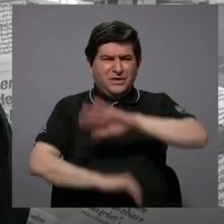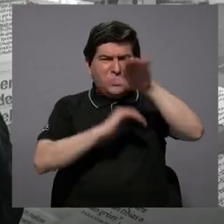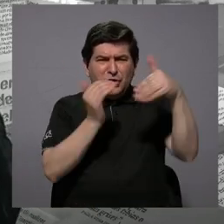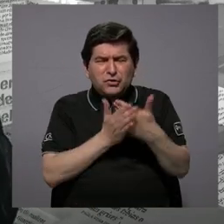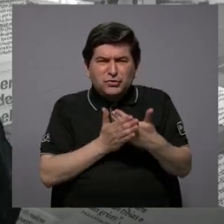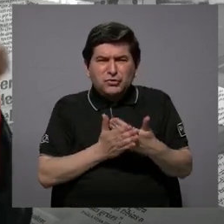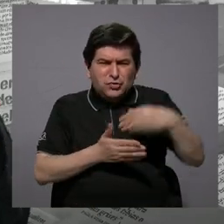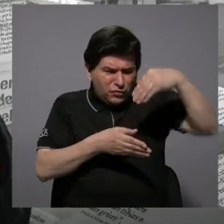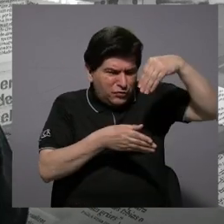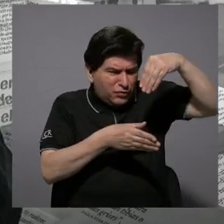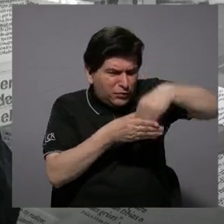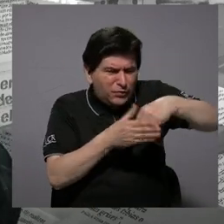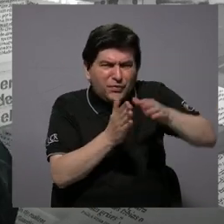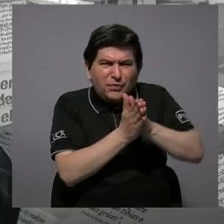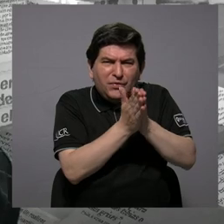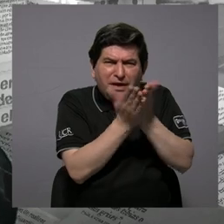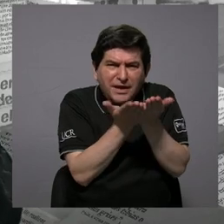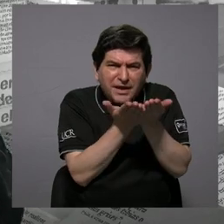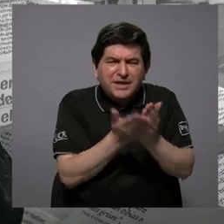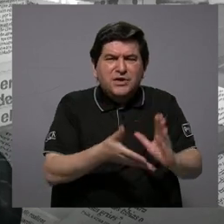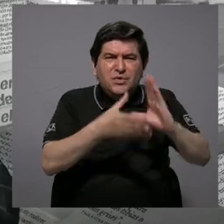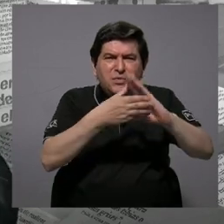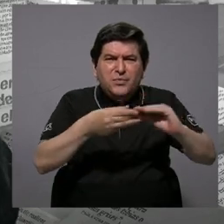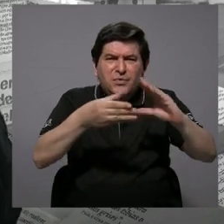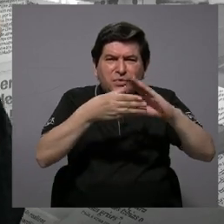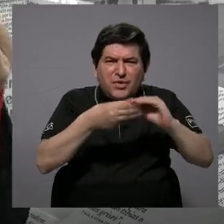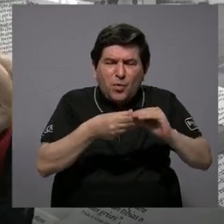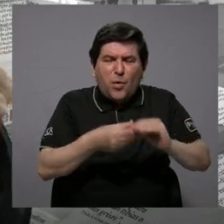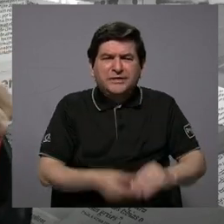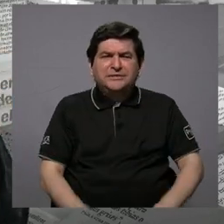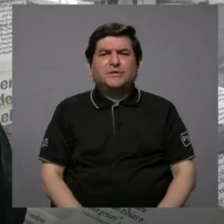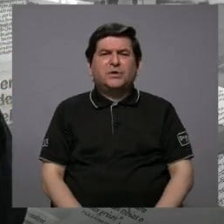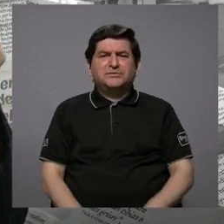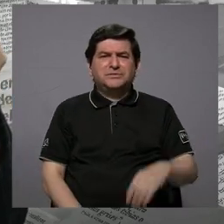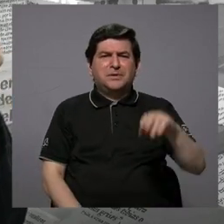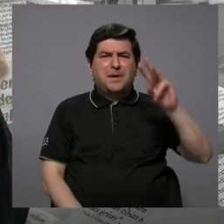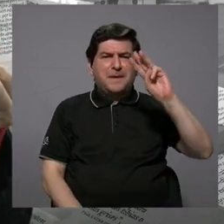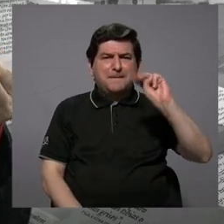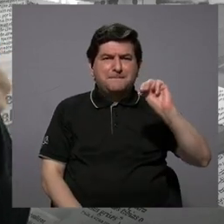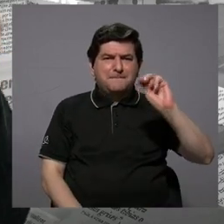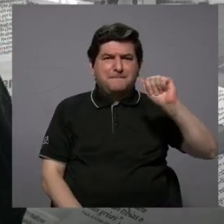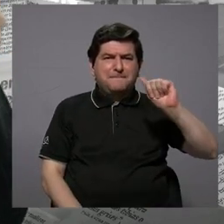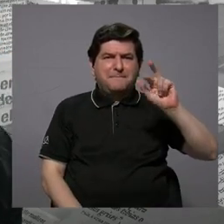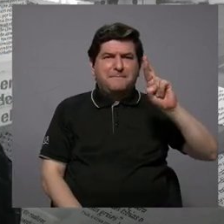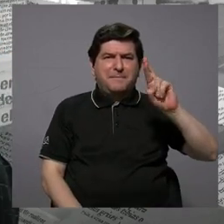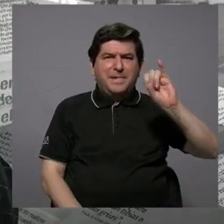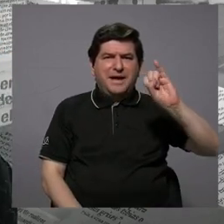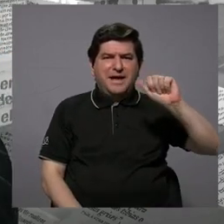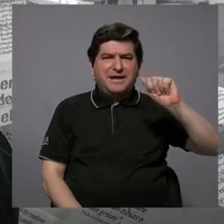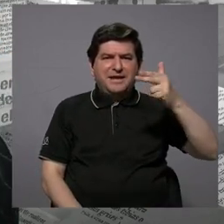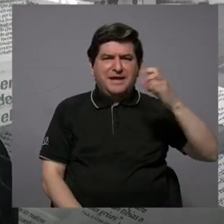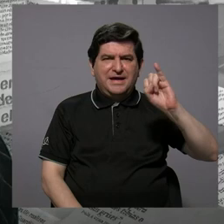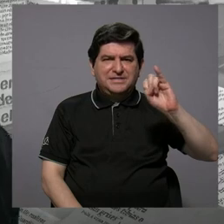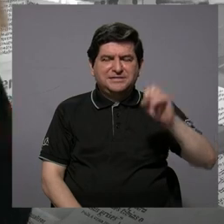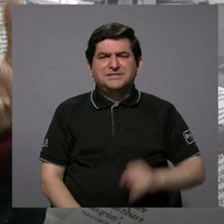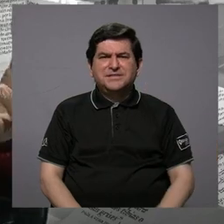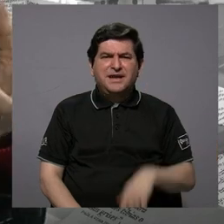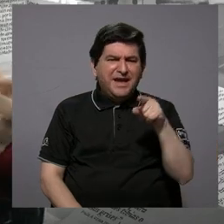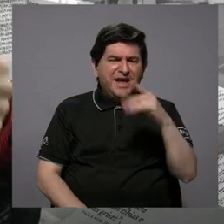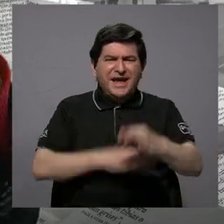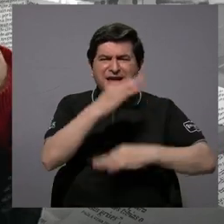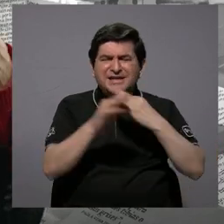eso que llevaba en ese libro que se llamó Cuentos Mariachis? ¿Qué significó para don Oscar ese tipo de